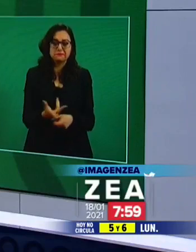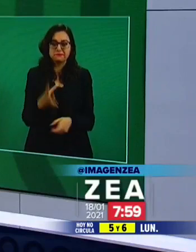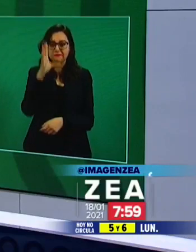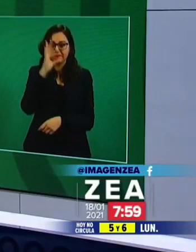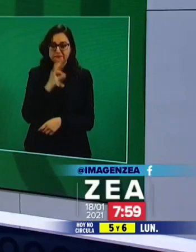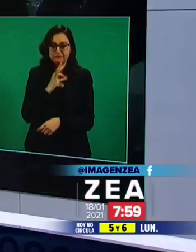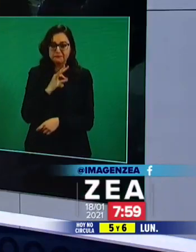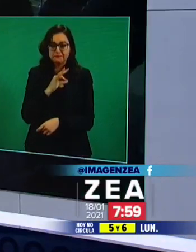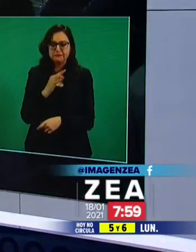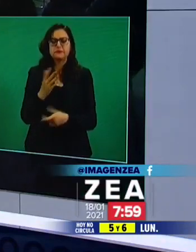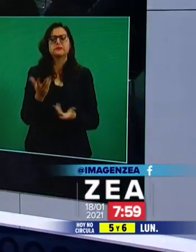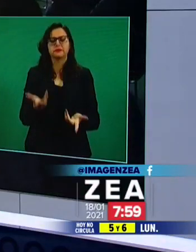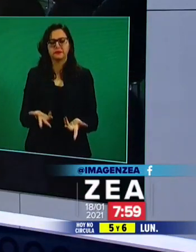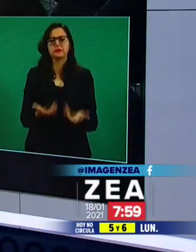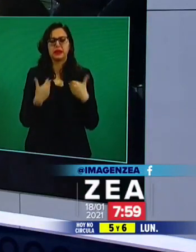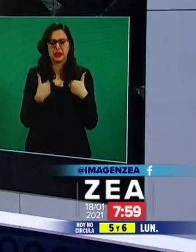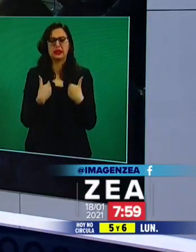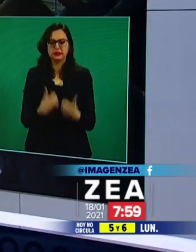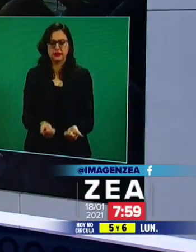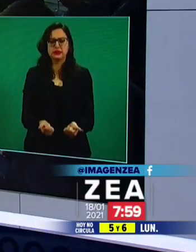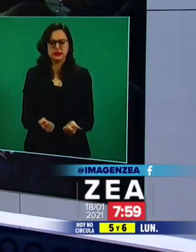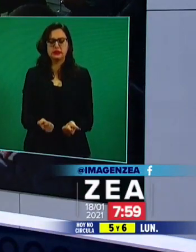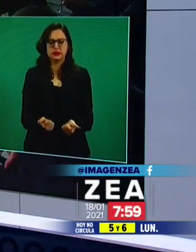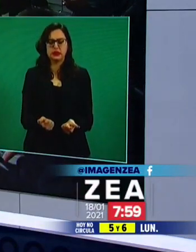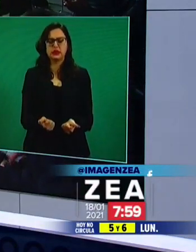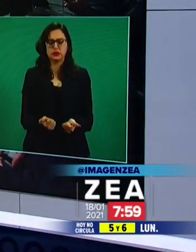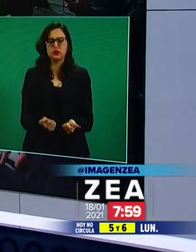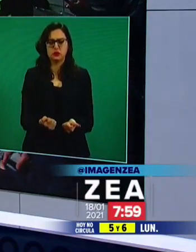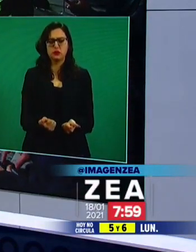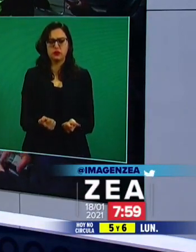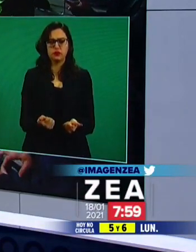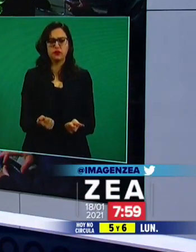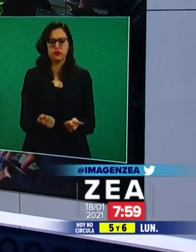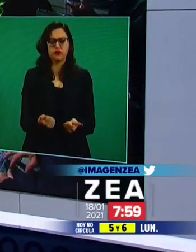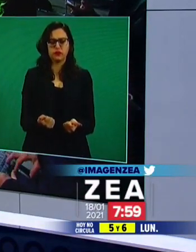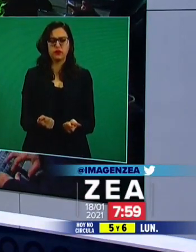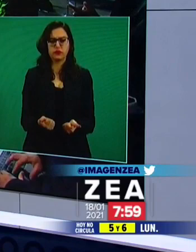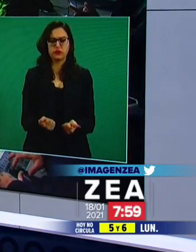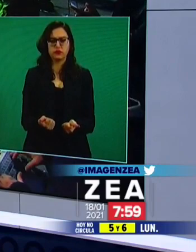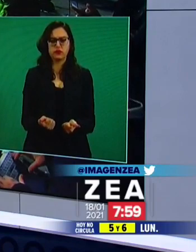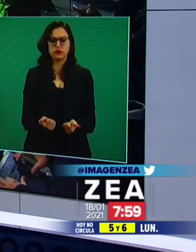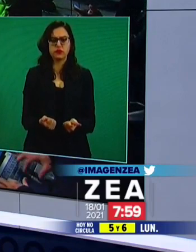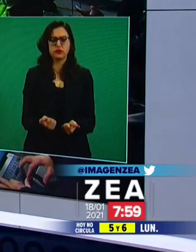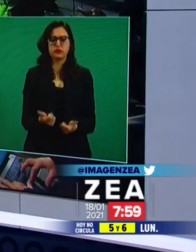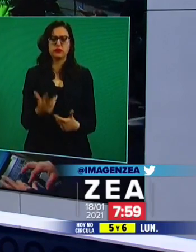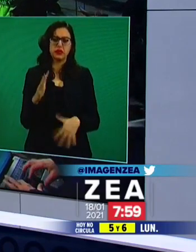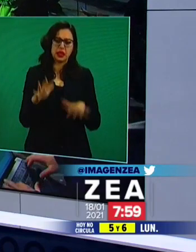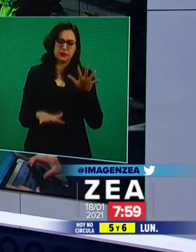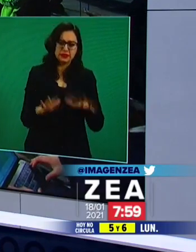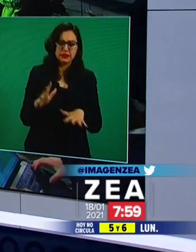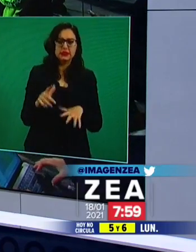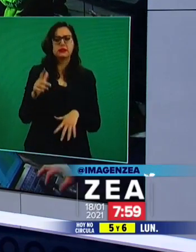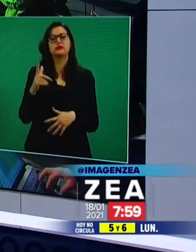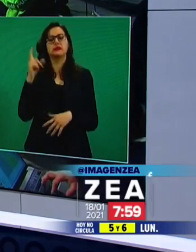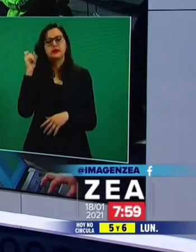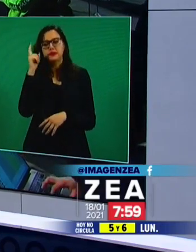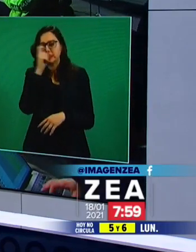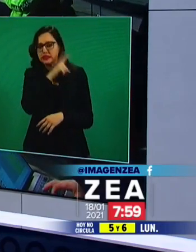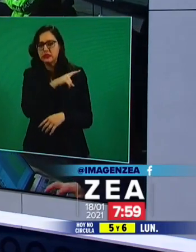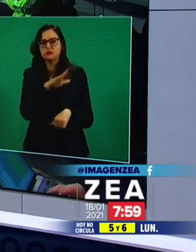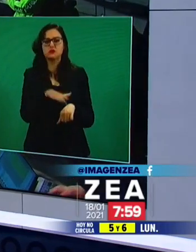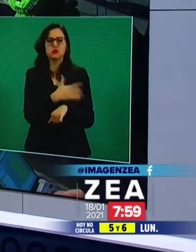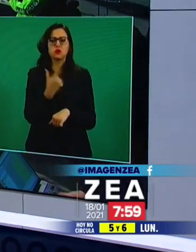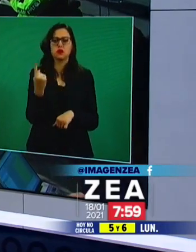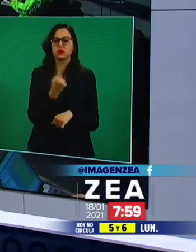En la conferencia de mañana, este lunes, el presidente López Obrador afirmó que no hay afectaciones con Estados Unidos ante la revelación del expediente relacionado con la